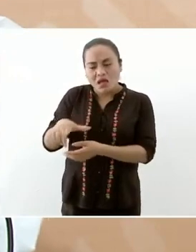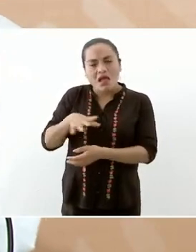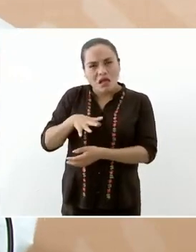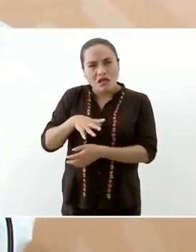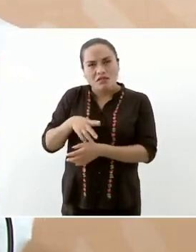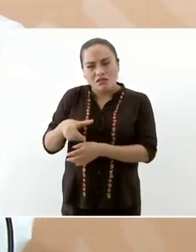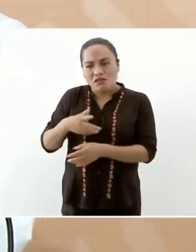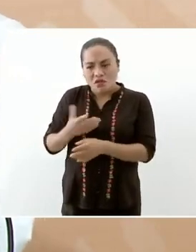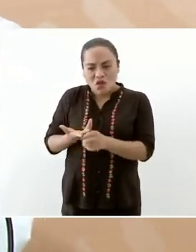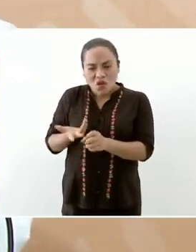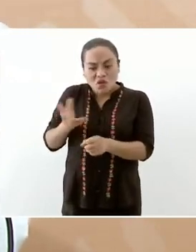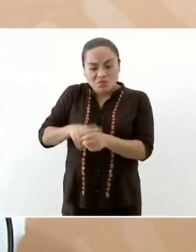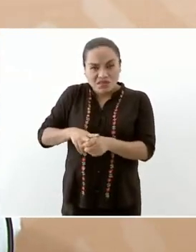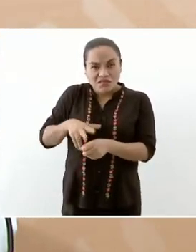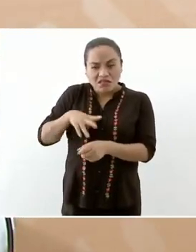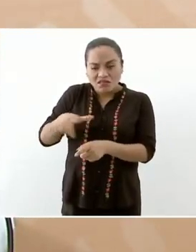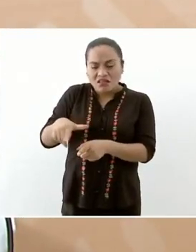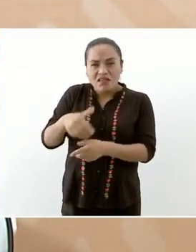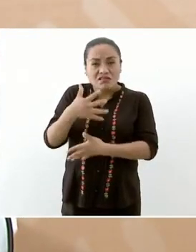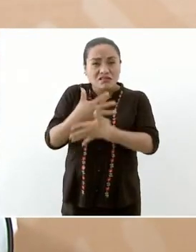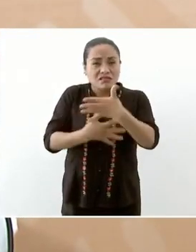desde hace 15 años